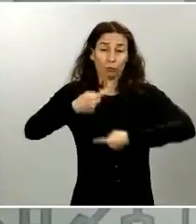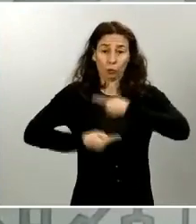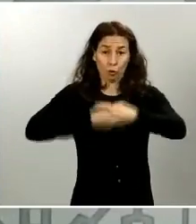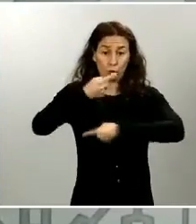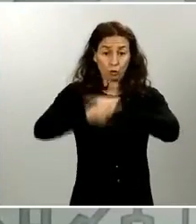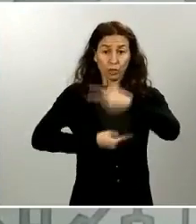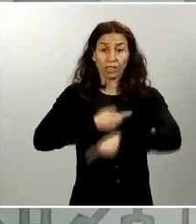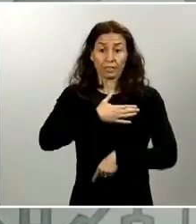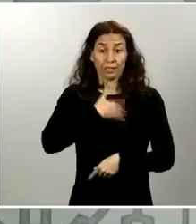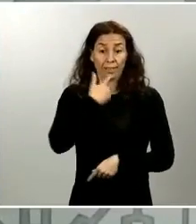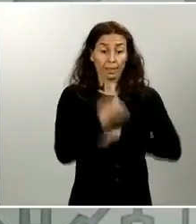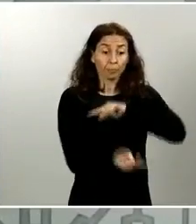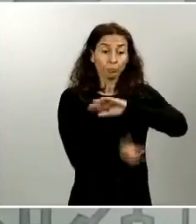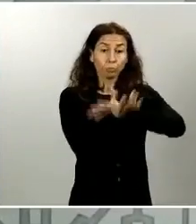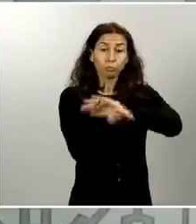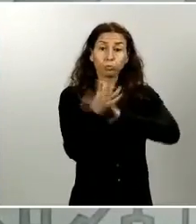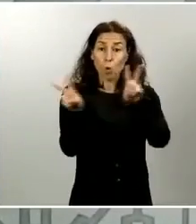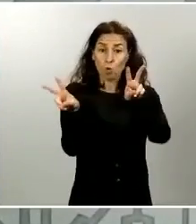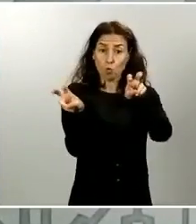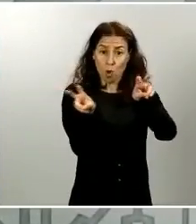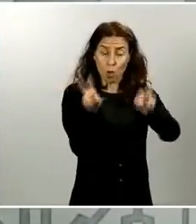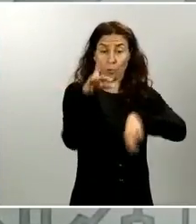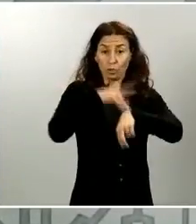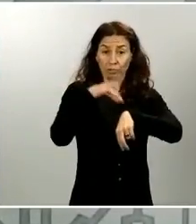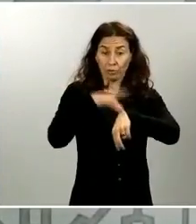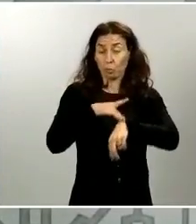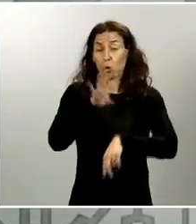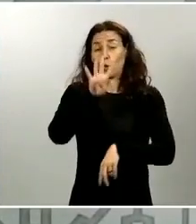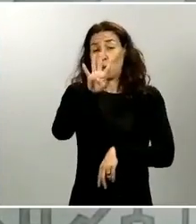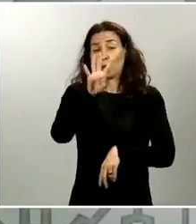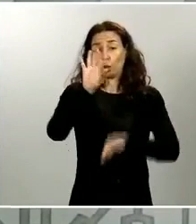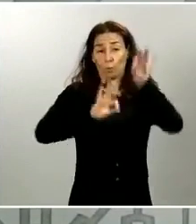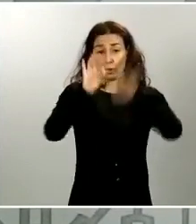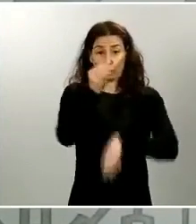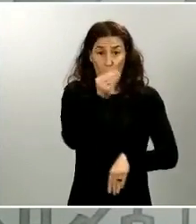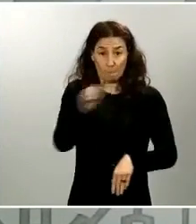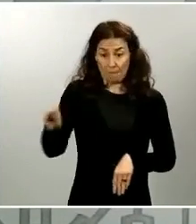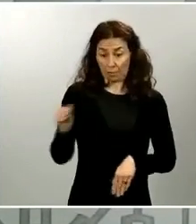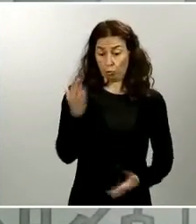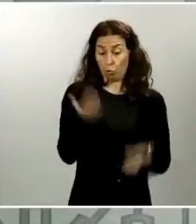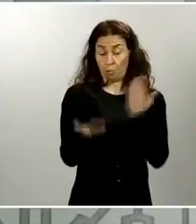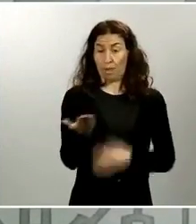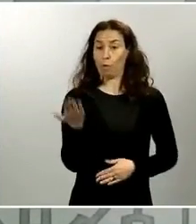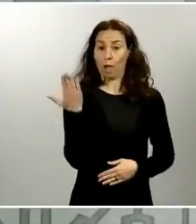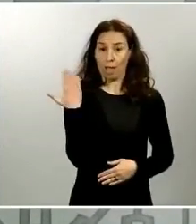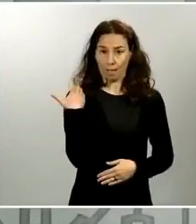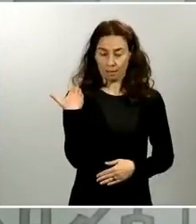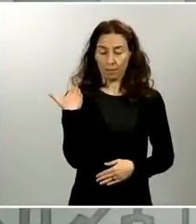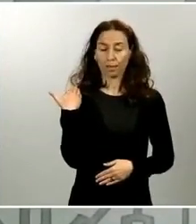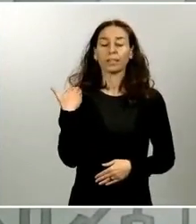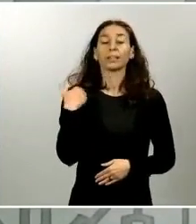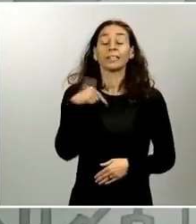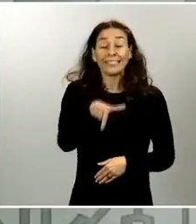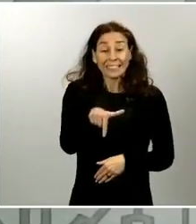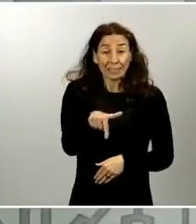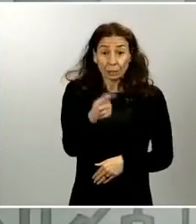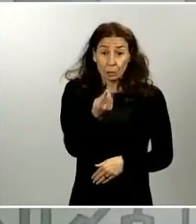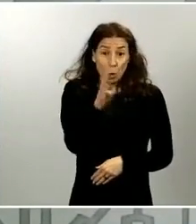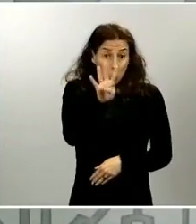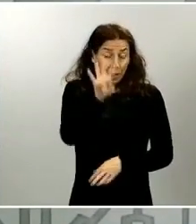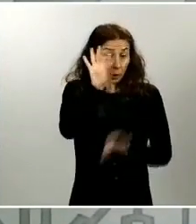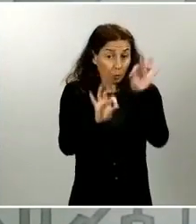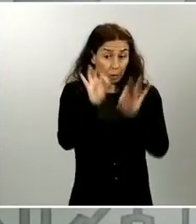número de casos de hoy es de un 4% respecto al de ayer. Y este ligerísimo aumento en relación al día de ayer